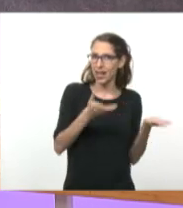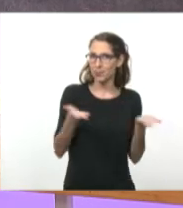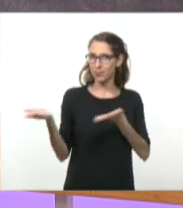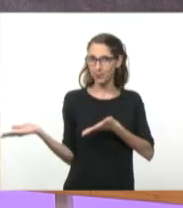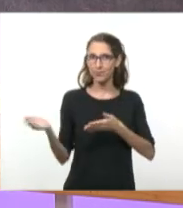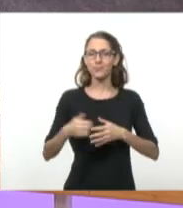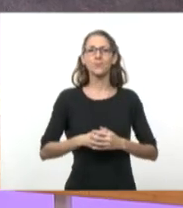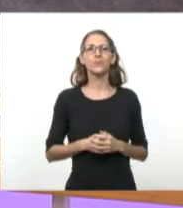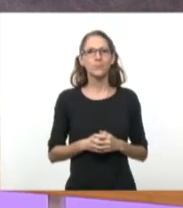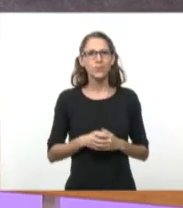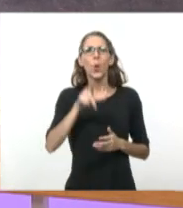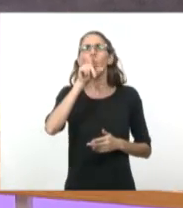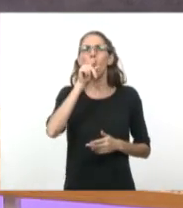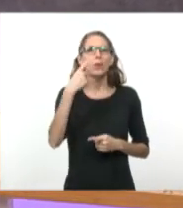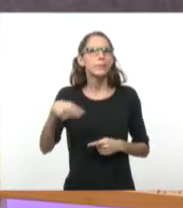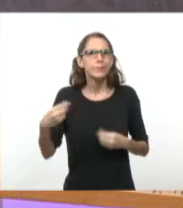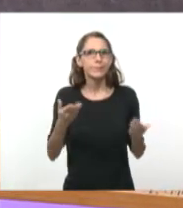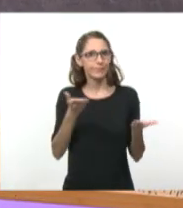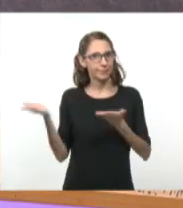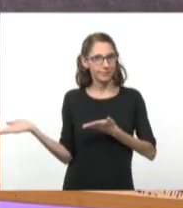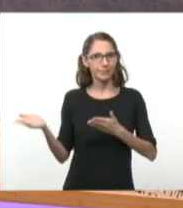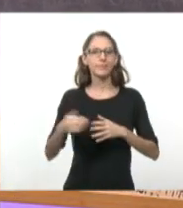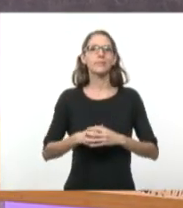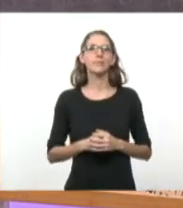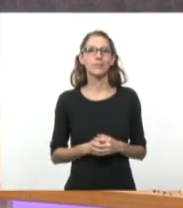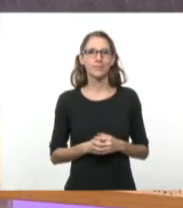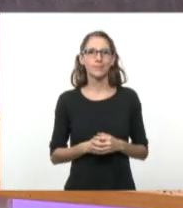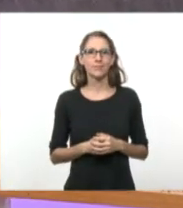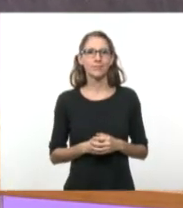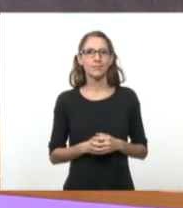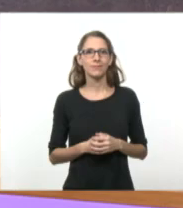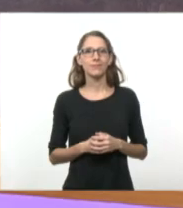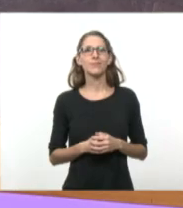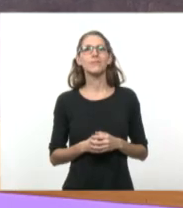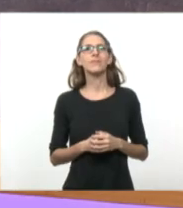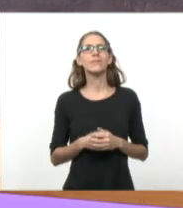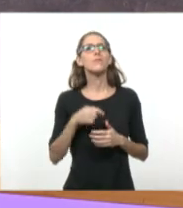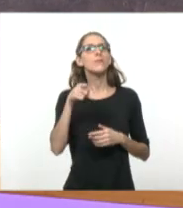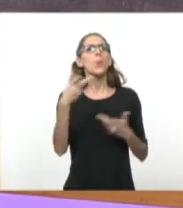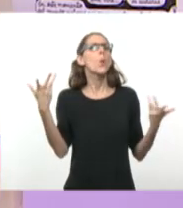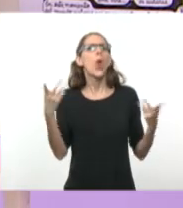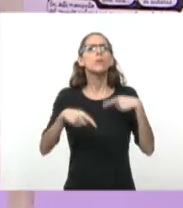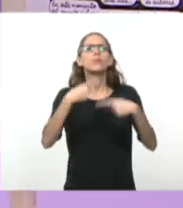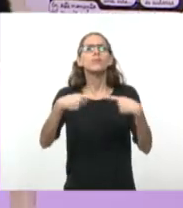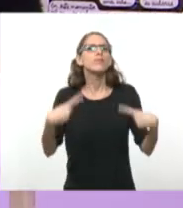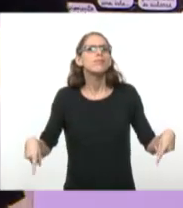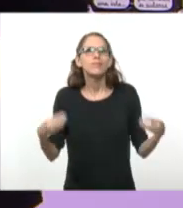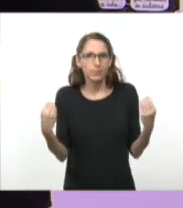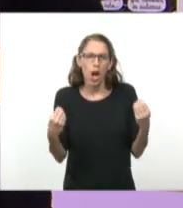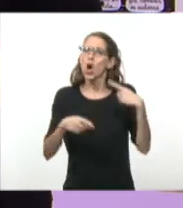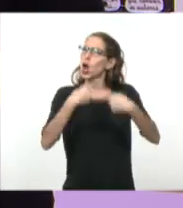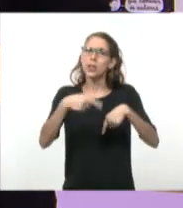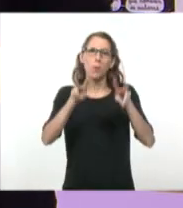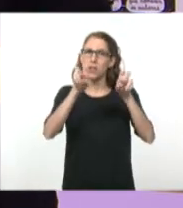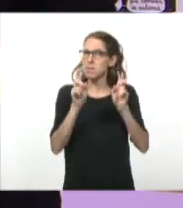Educando y en Twitter, arroba Seguimos Educ. Bueno, Alma, ¿con qué seguimos? Seguimos con todo este tema de las